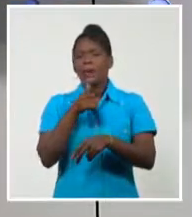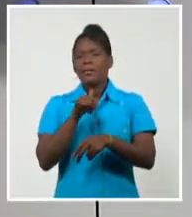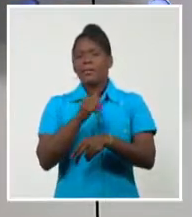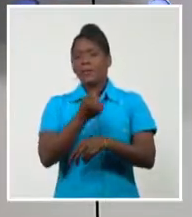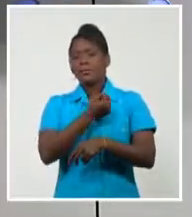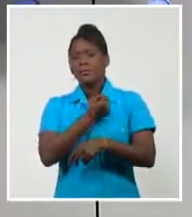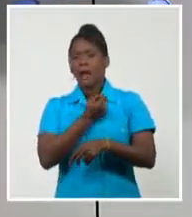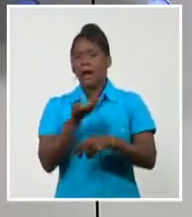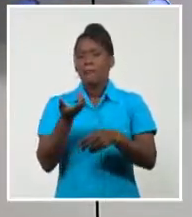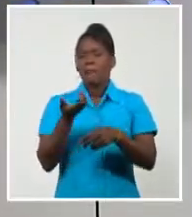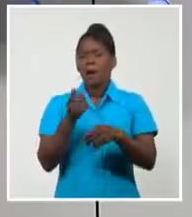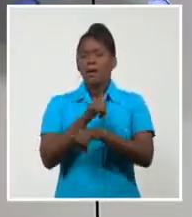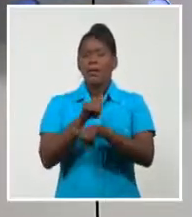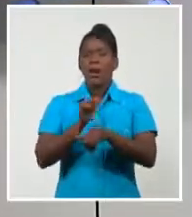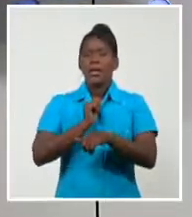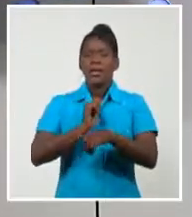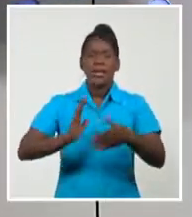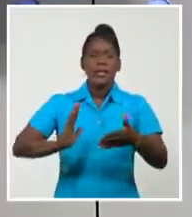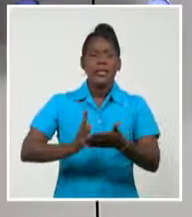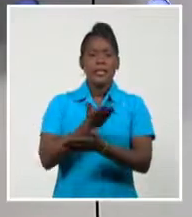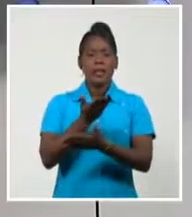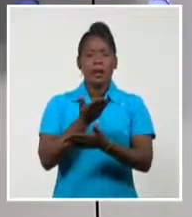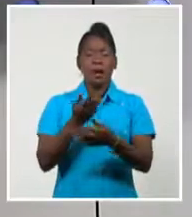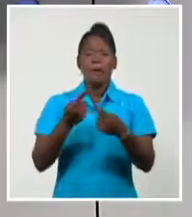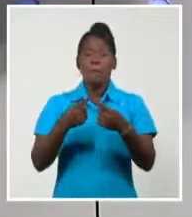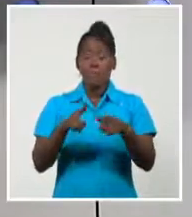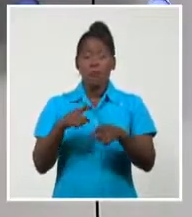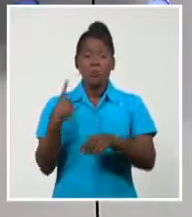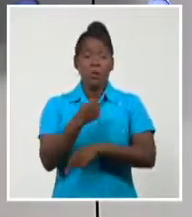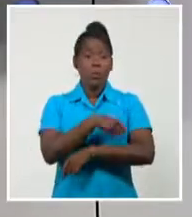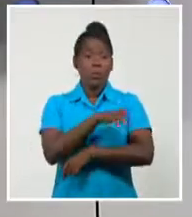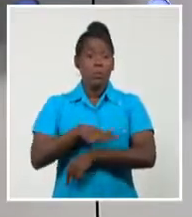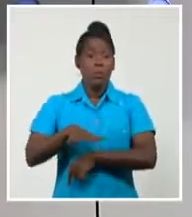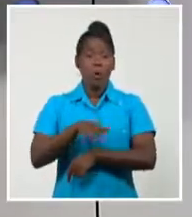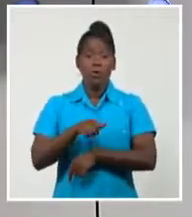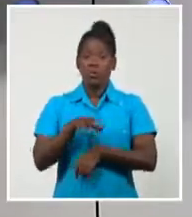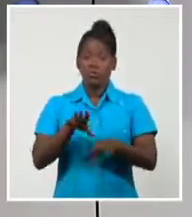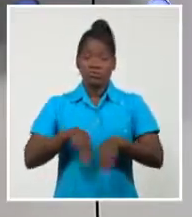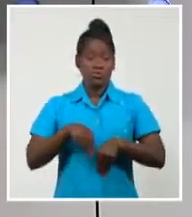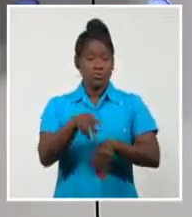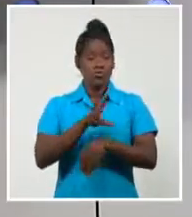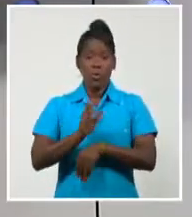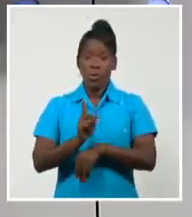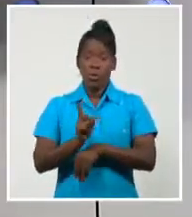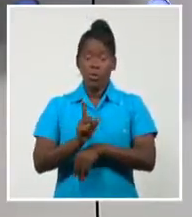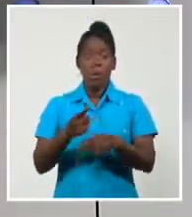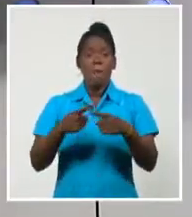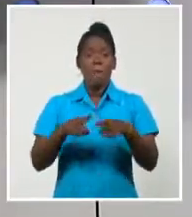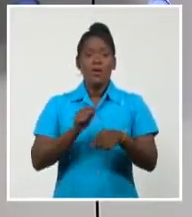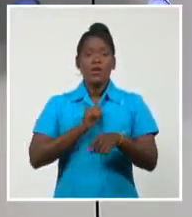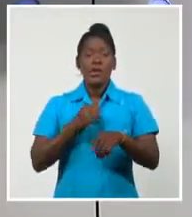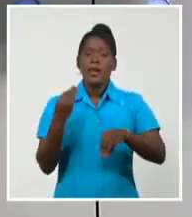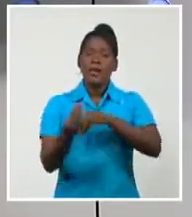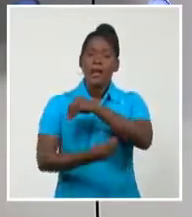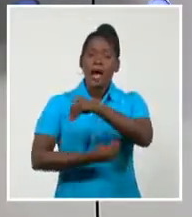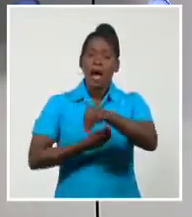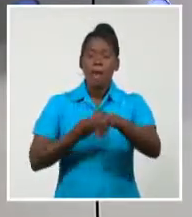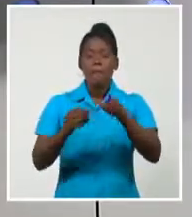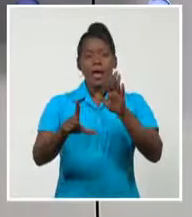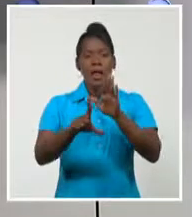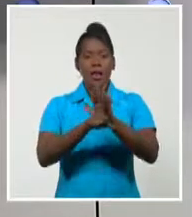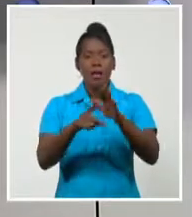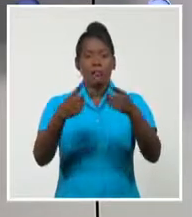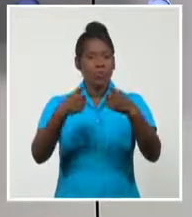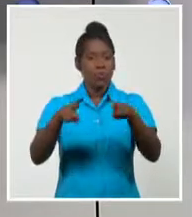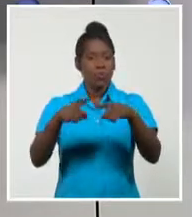así decirlo, sacar a un presidente del cargo. Por tanto, las movilizaciones también exigen que se cambie o se modifique la figura del